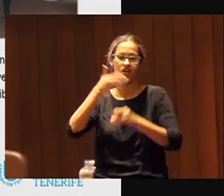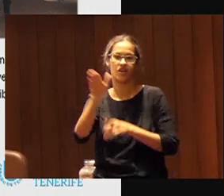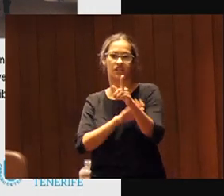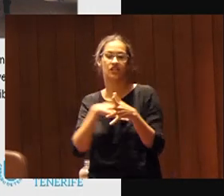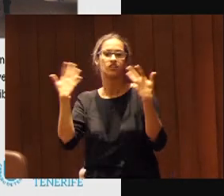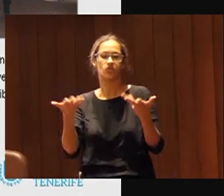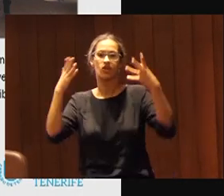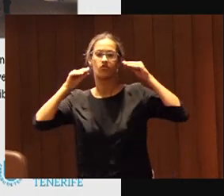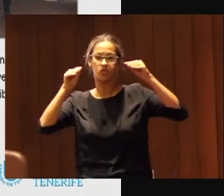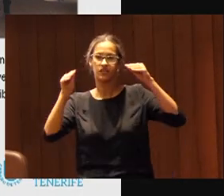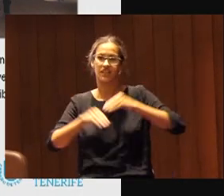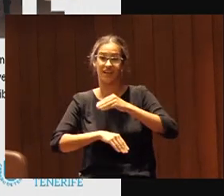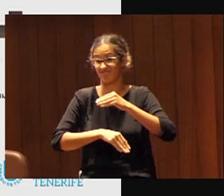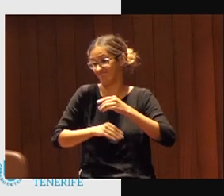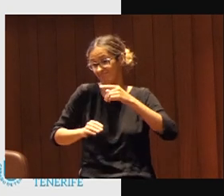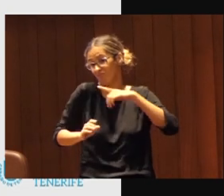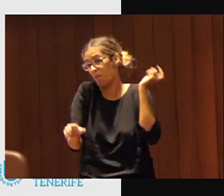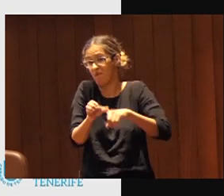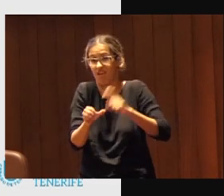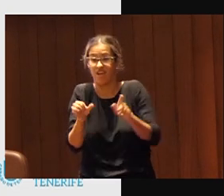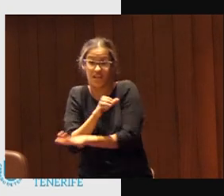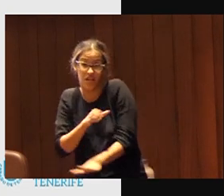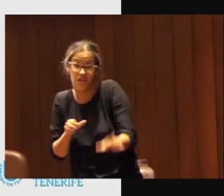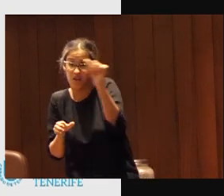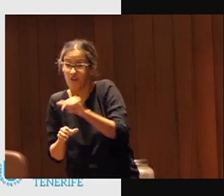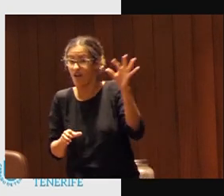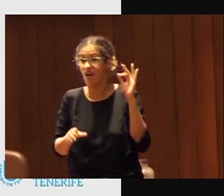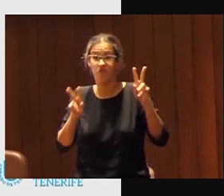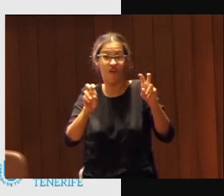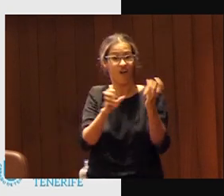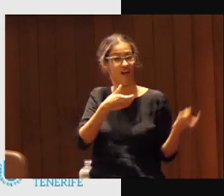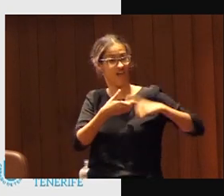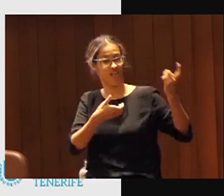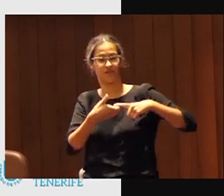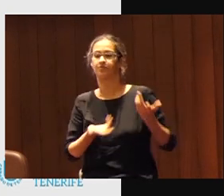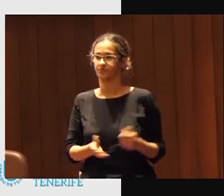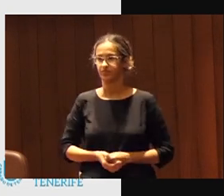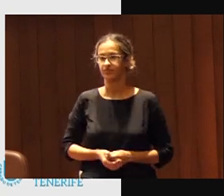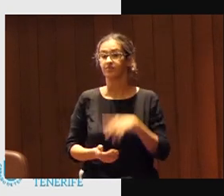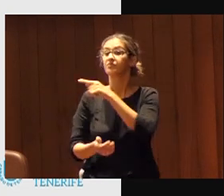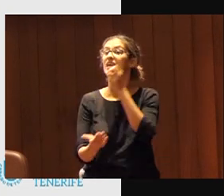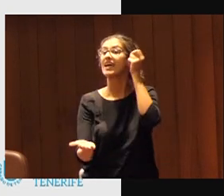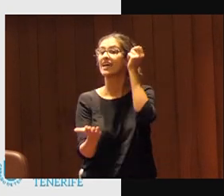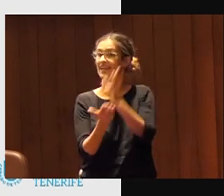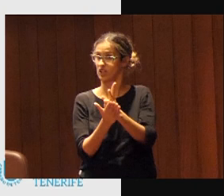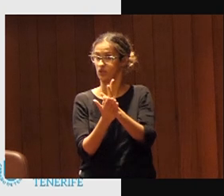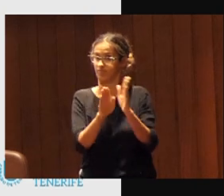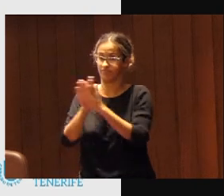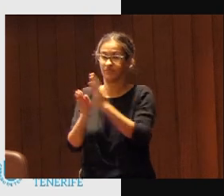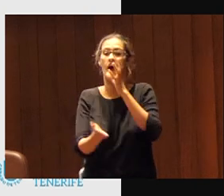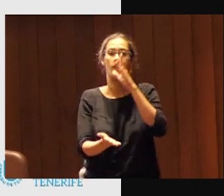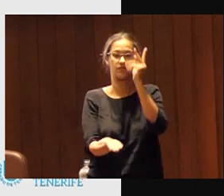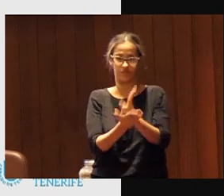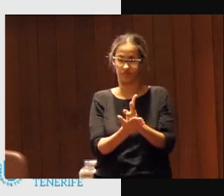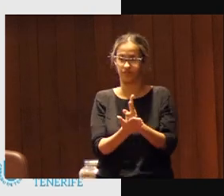los años entran niños y niñas nuevas hay que contarles bien retos me detengo un poco en este y el resto los